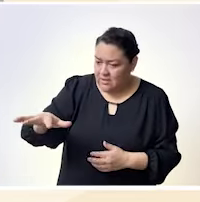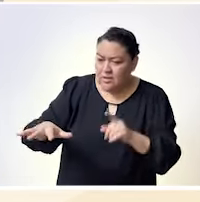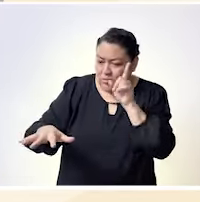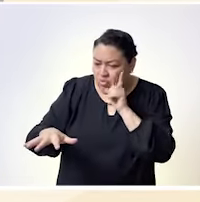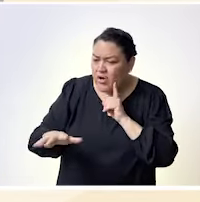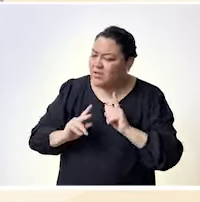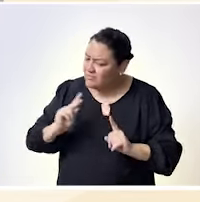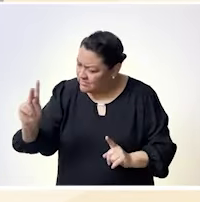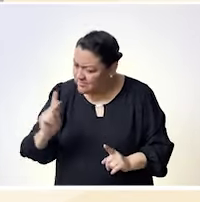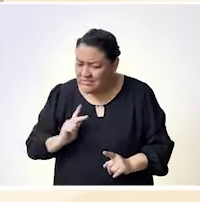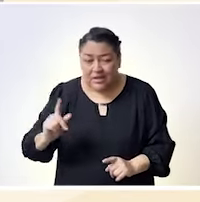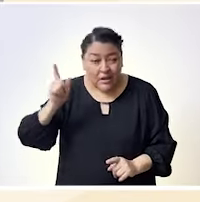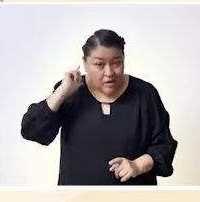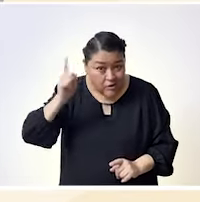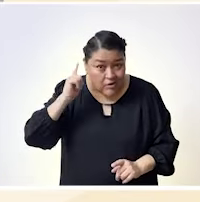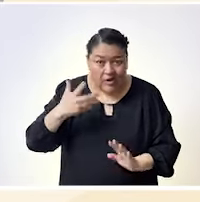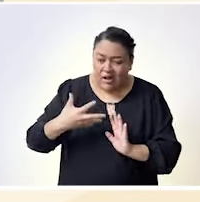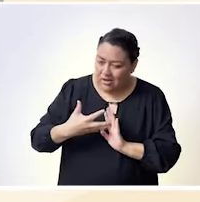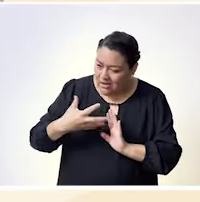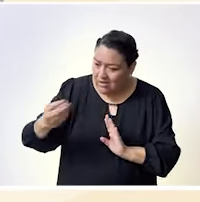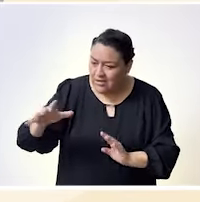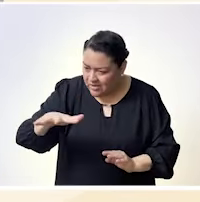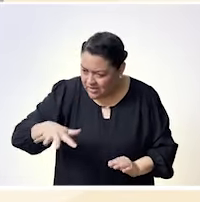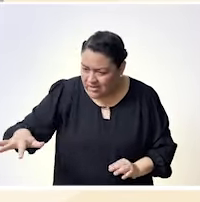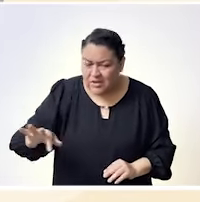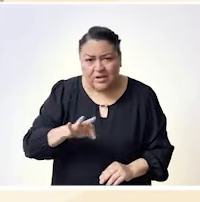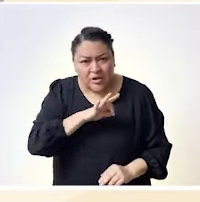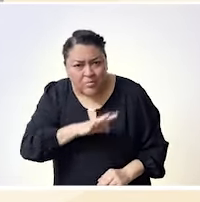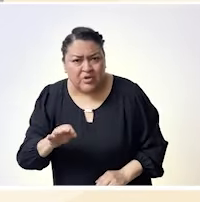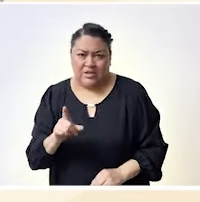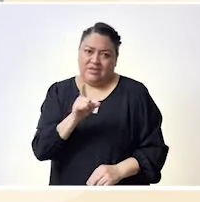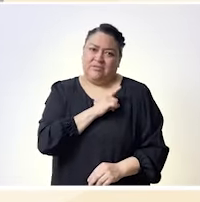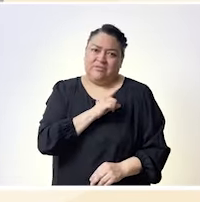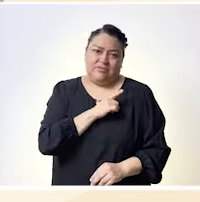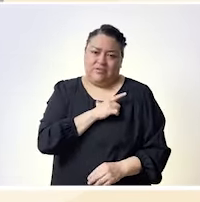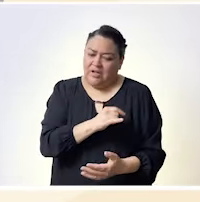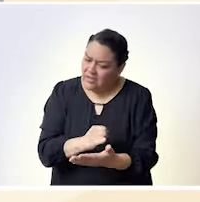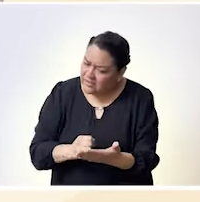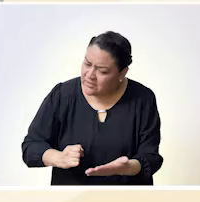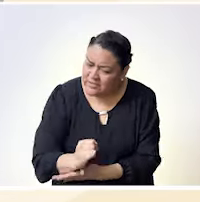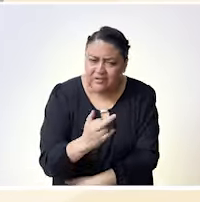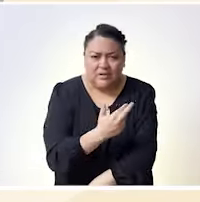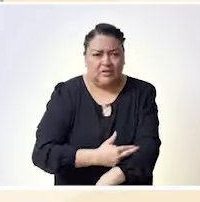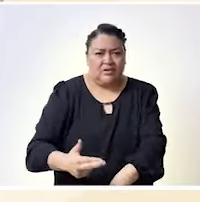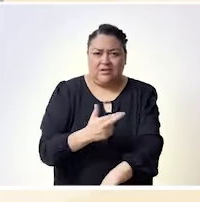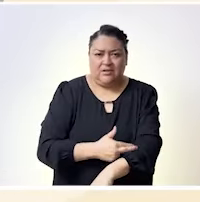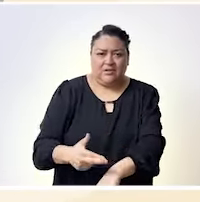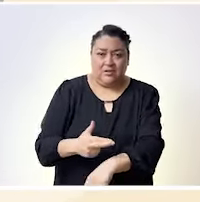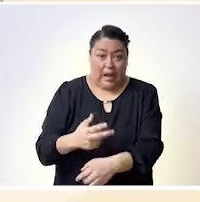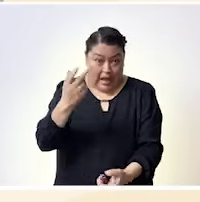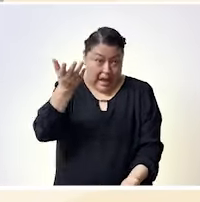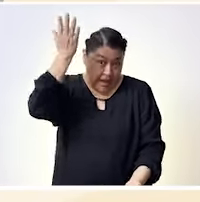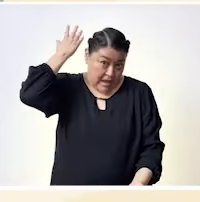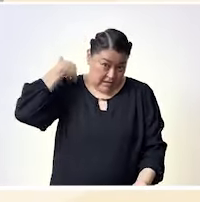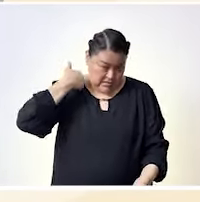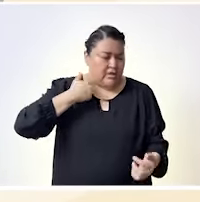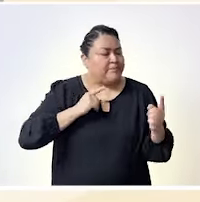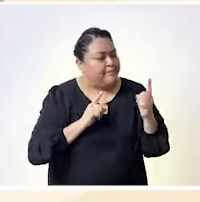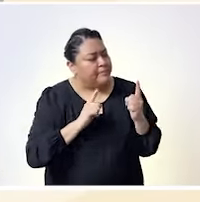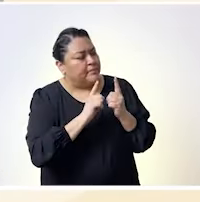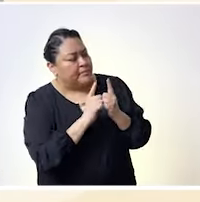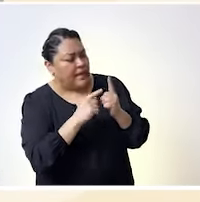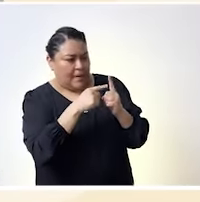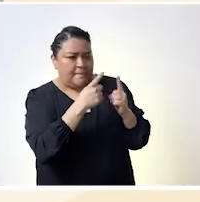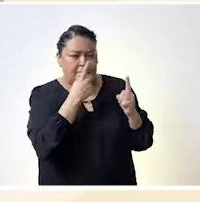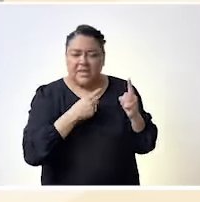parte y grande de la sociedad que todavía piensa y cree que como mujeres no tenemos las capacidades y las